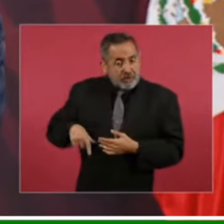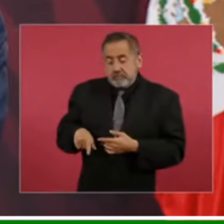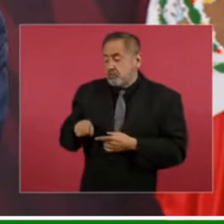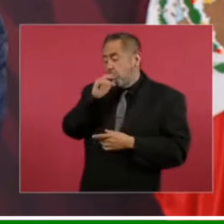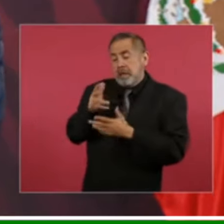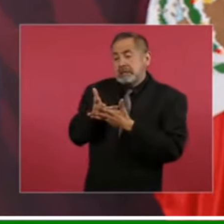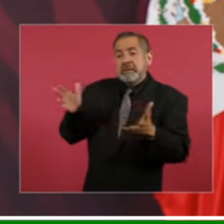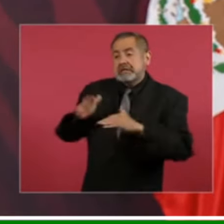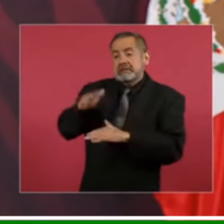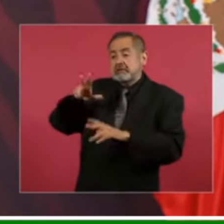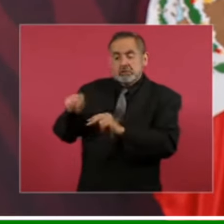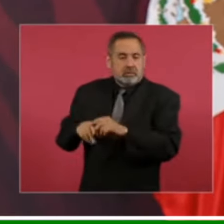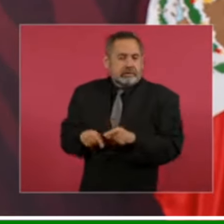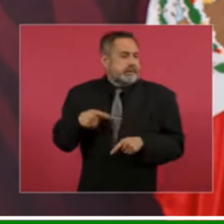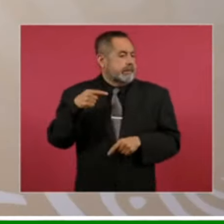organismo se llama